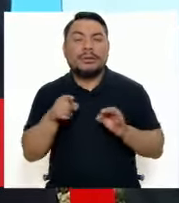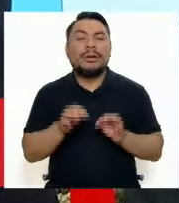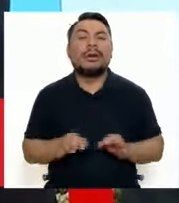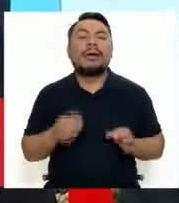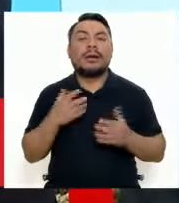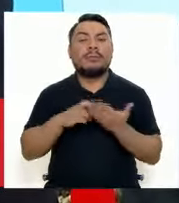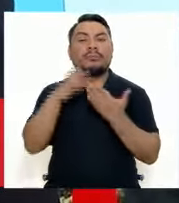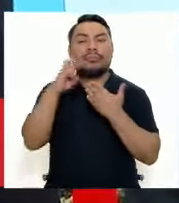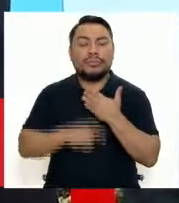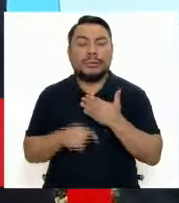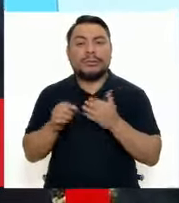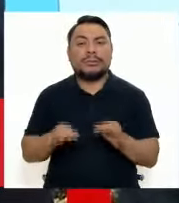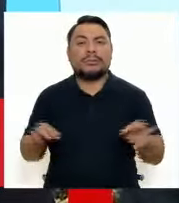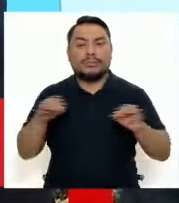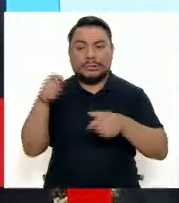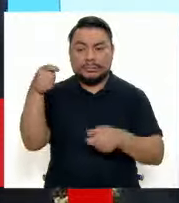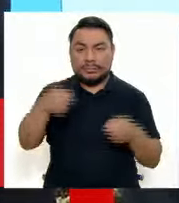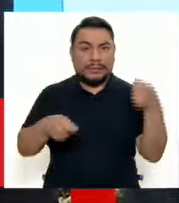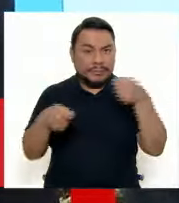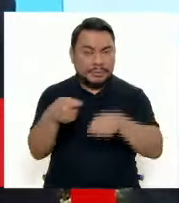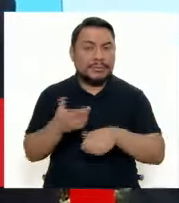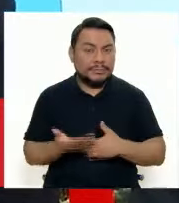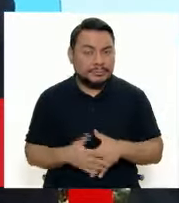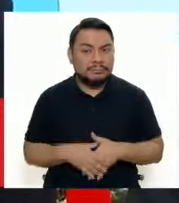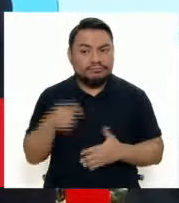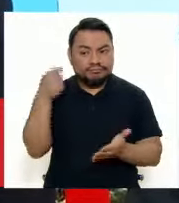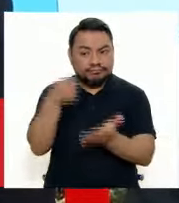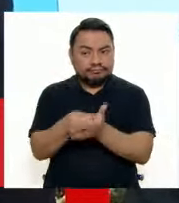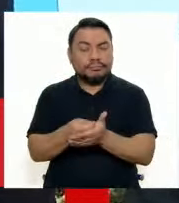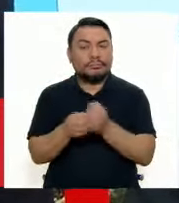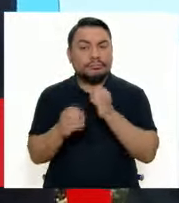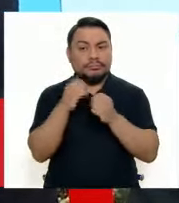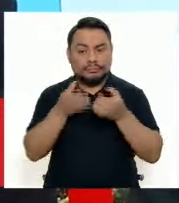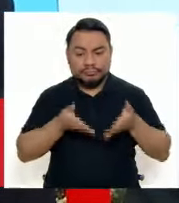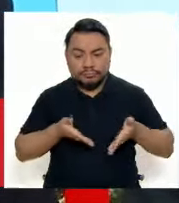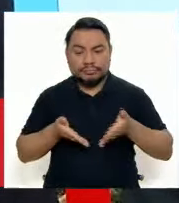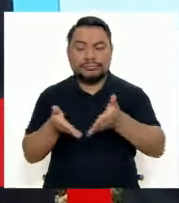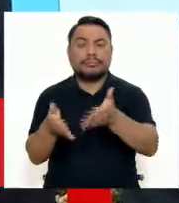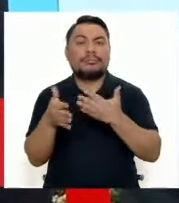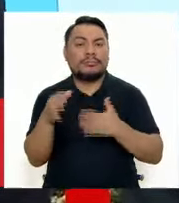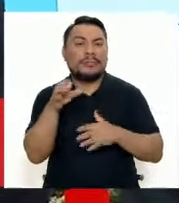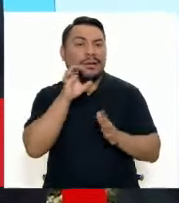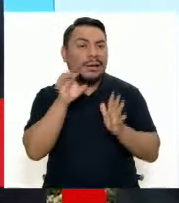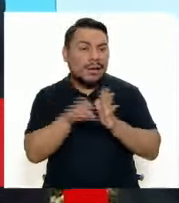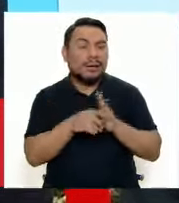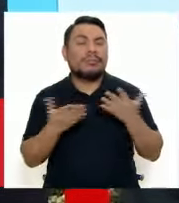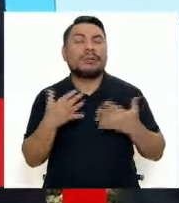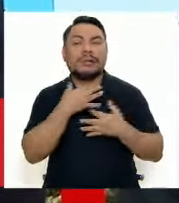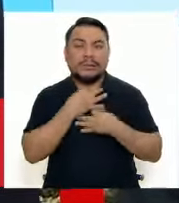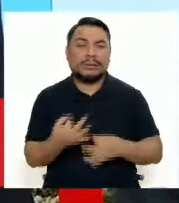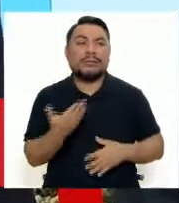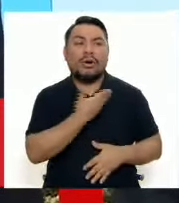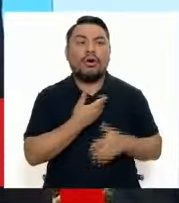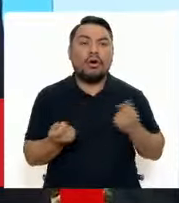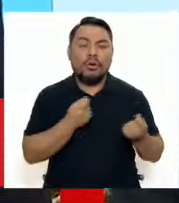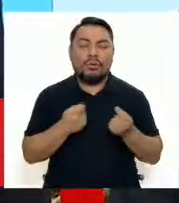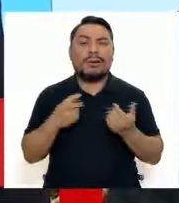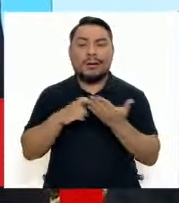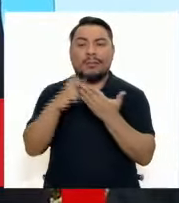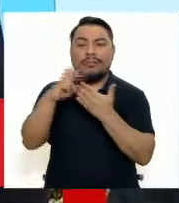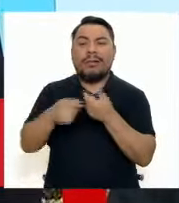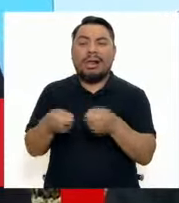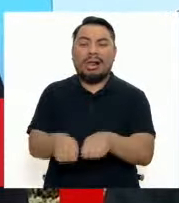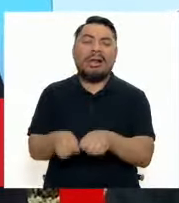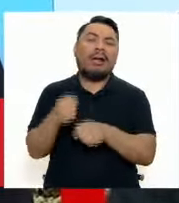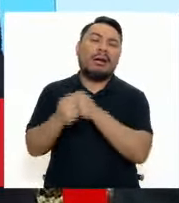importante proyecto por esta importante inversión. Es un ejemplo más del interés del gobierno en destrabar proyectos